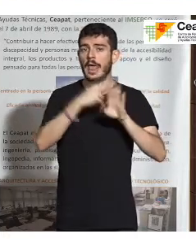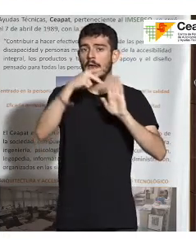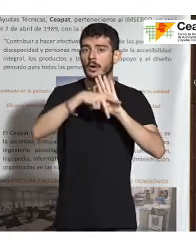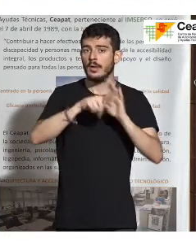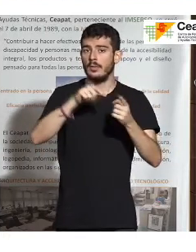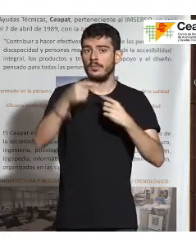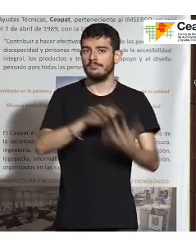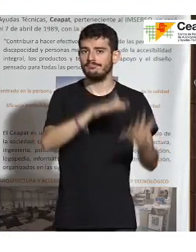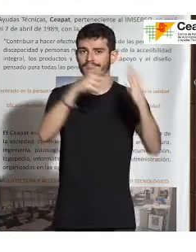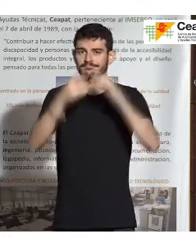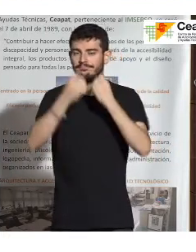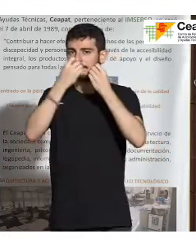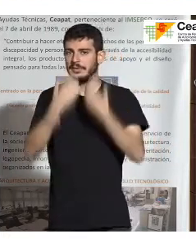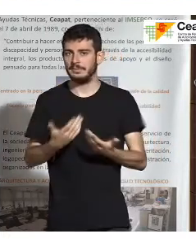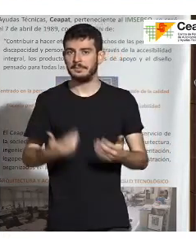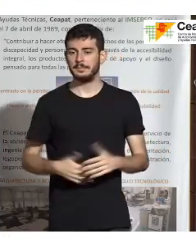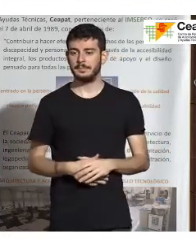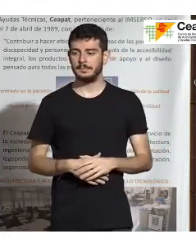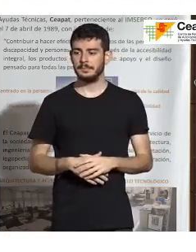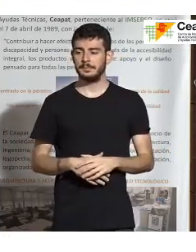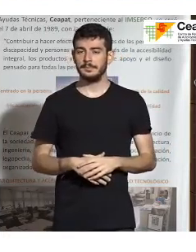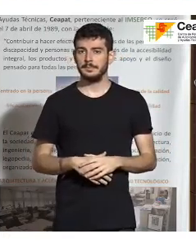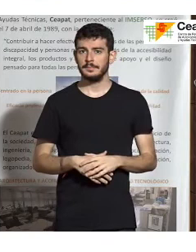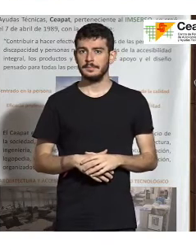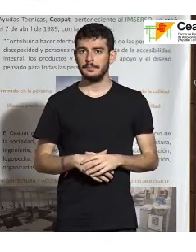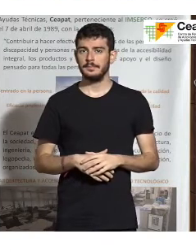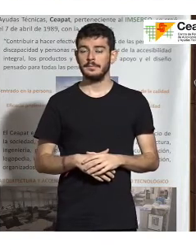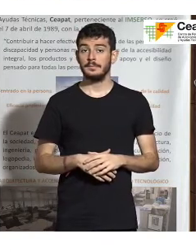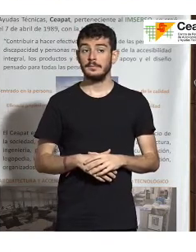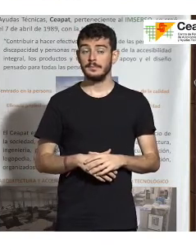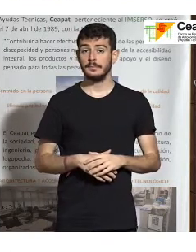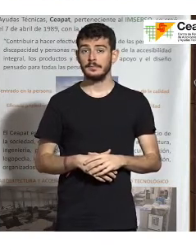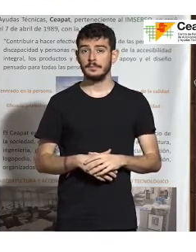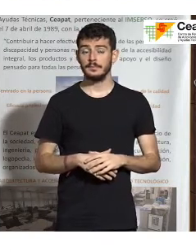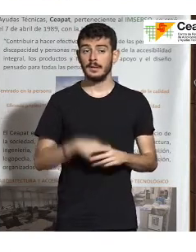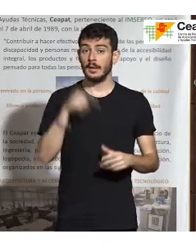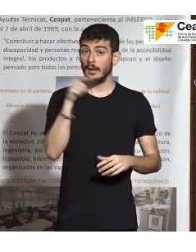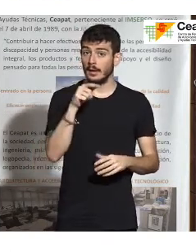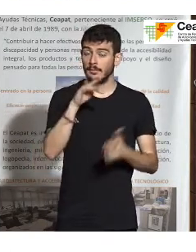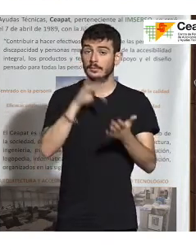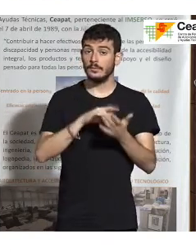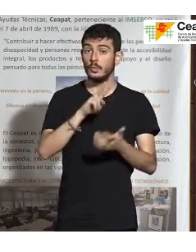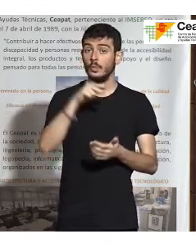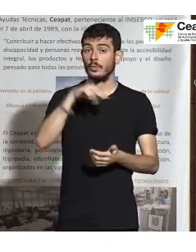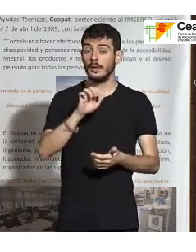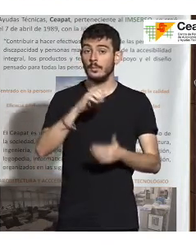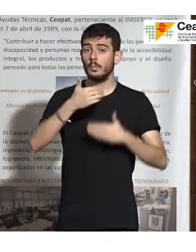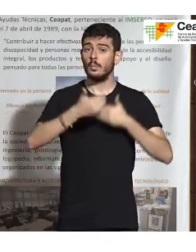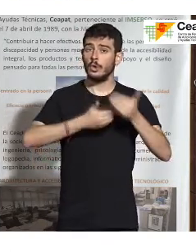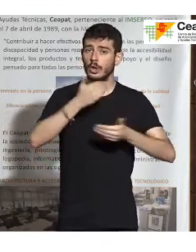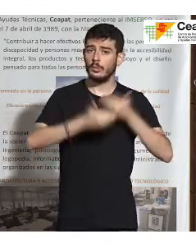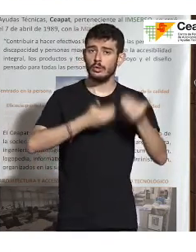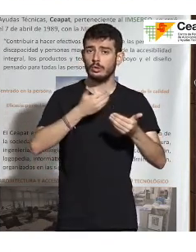a buen puerto, ¿no? Bueno, pues ahí UNE tiene unos procedimientos muy bien